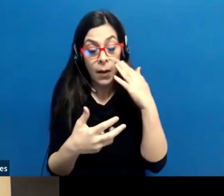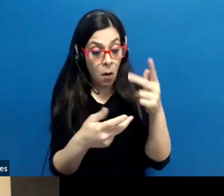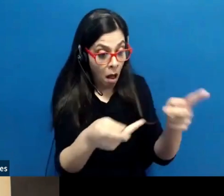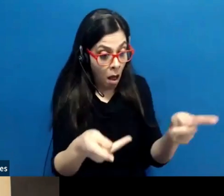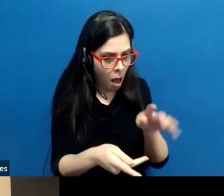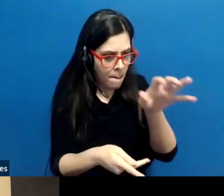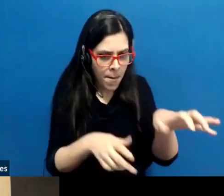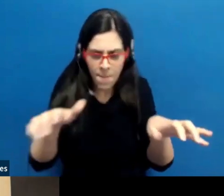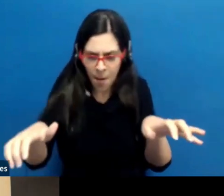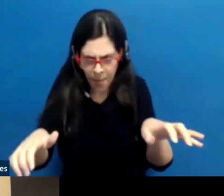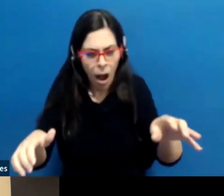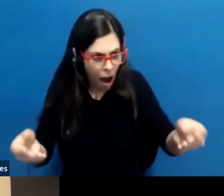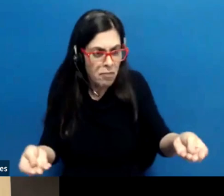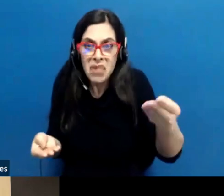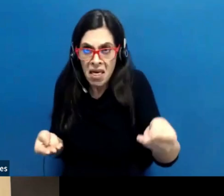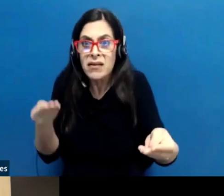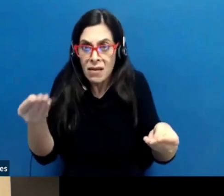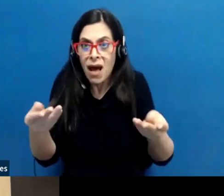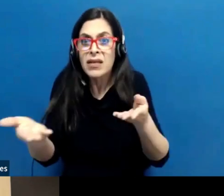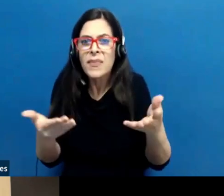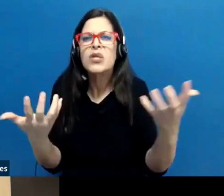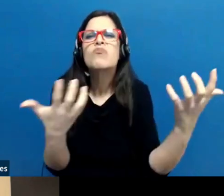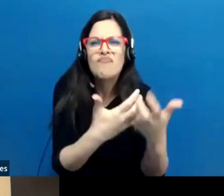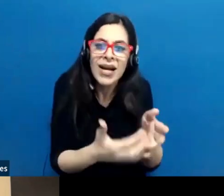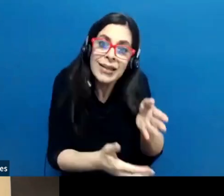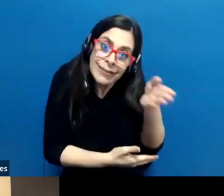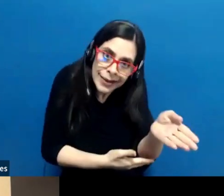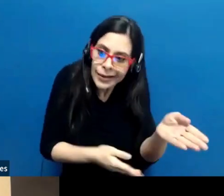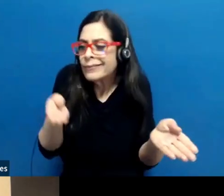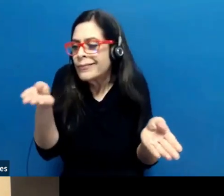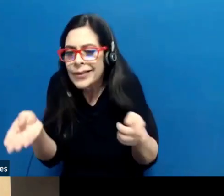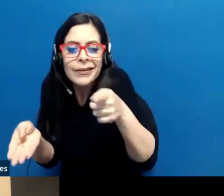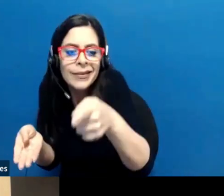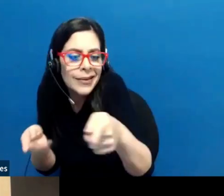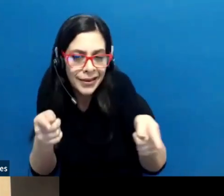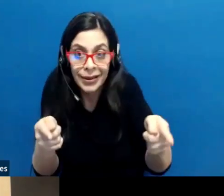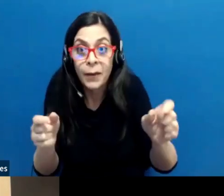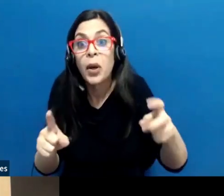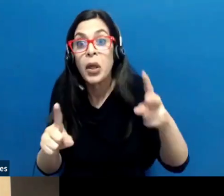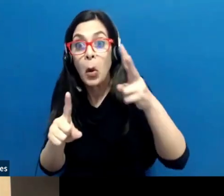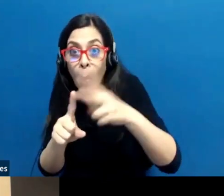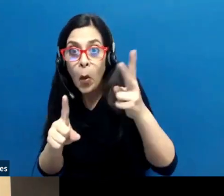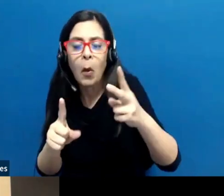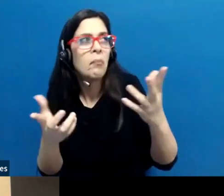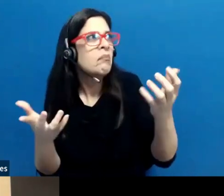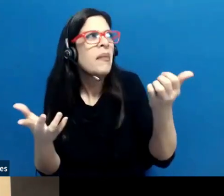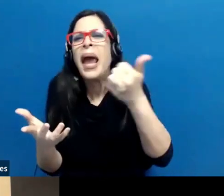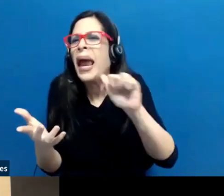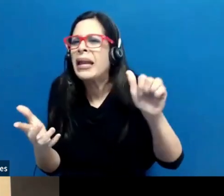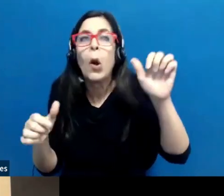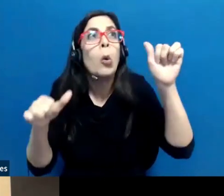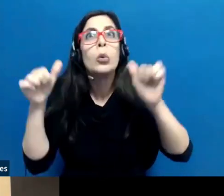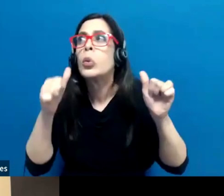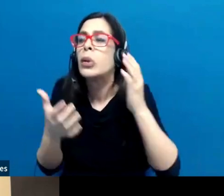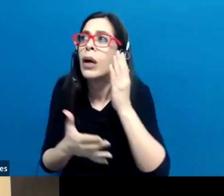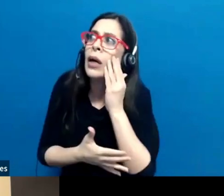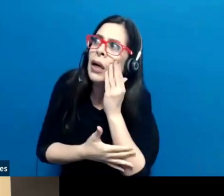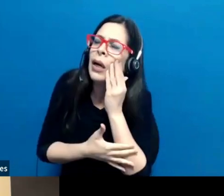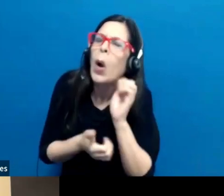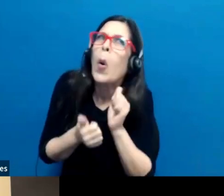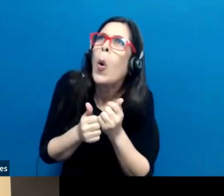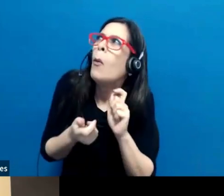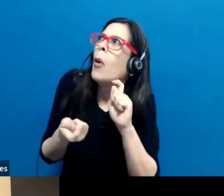judiciales y en los tribunales periferales. En ocasiones pueden surgir consultas o pueden surgir, sí, algunas dudas sobre las